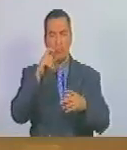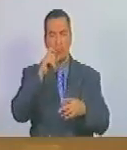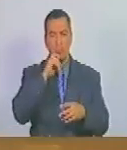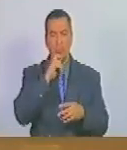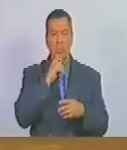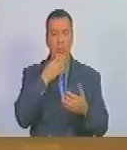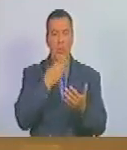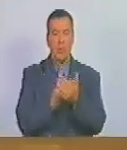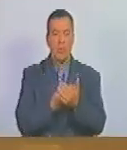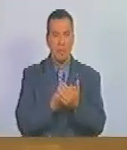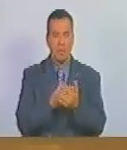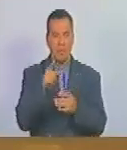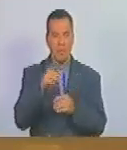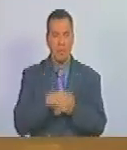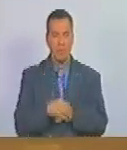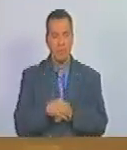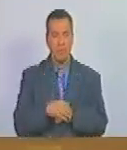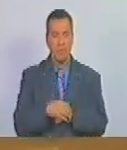Muchísimas gracias.